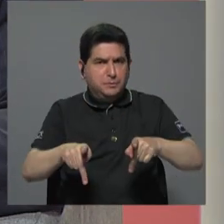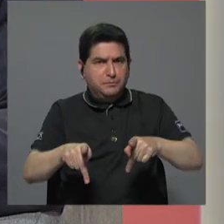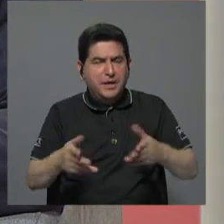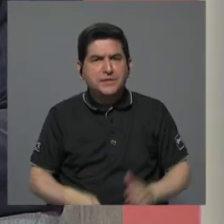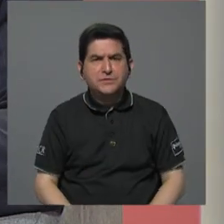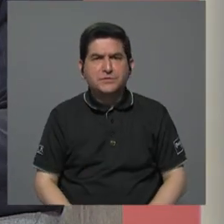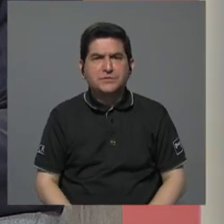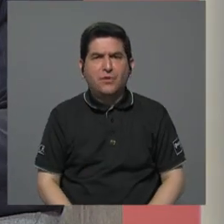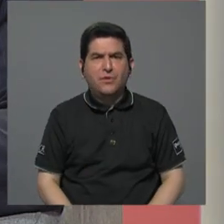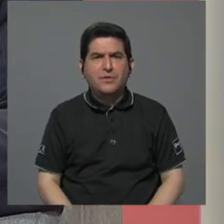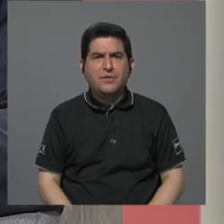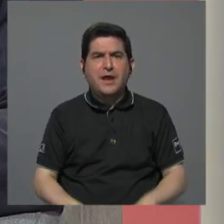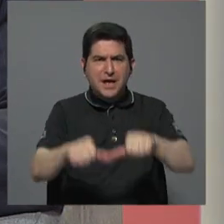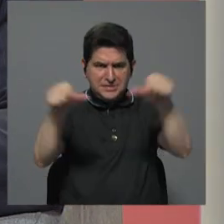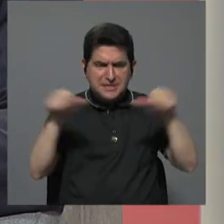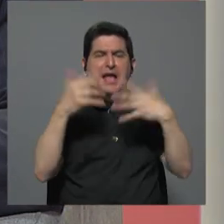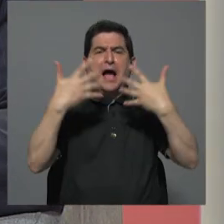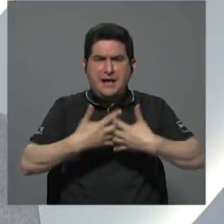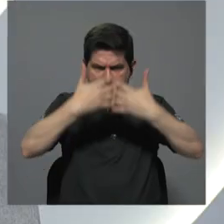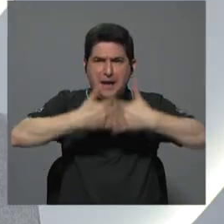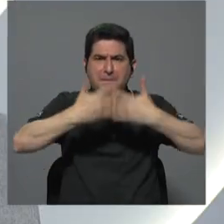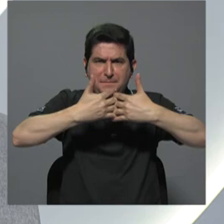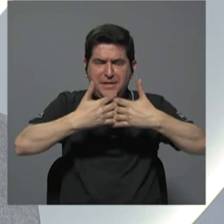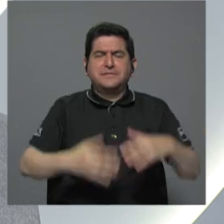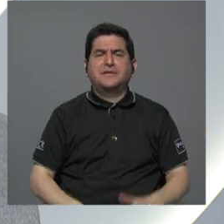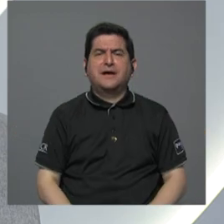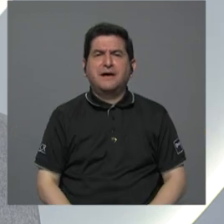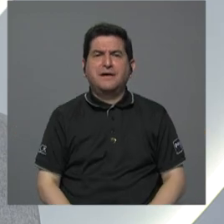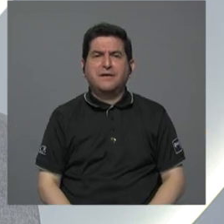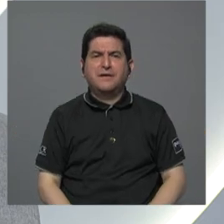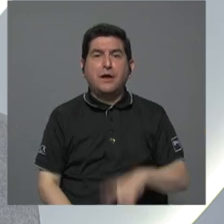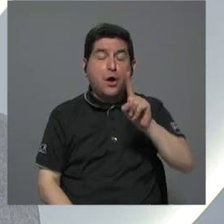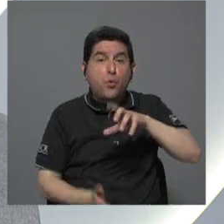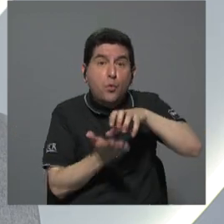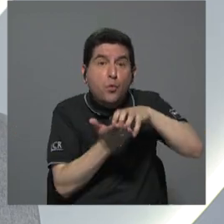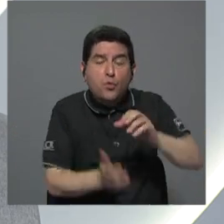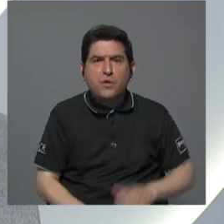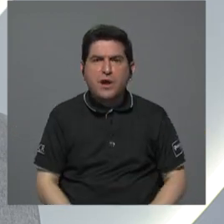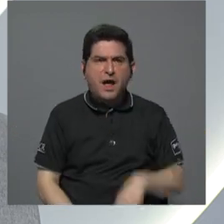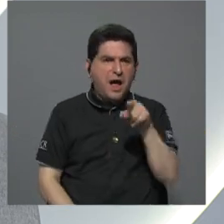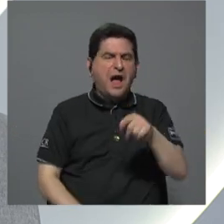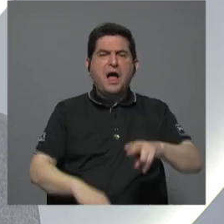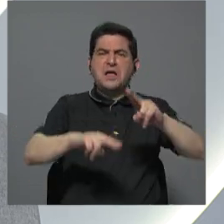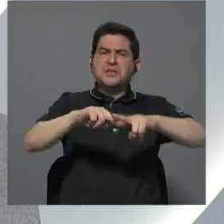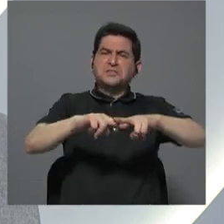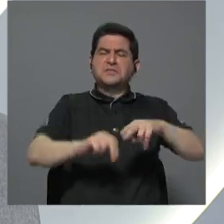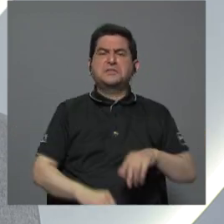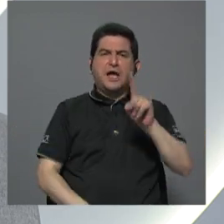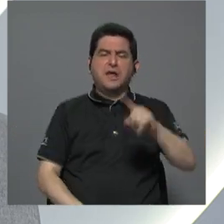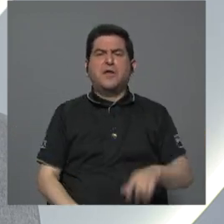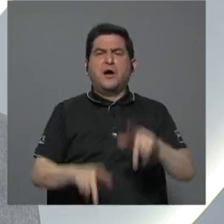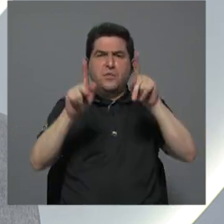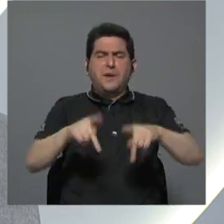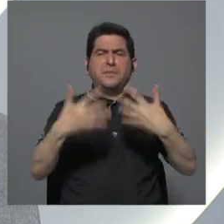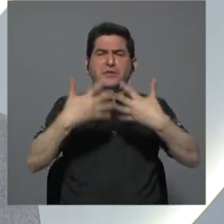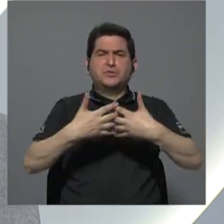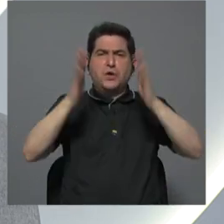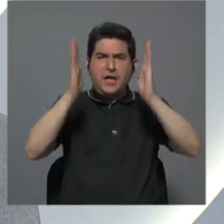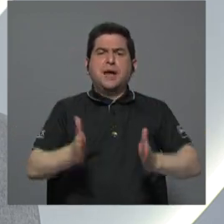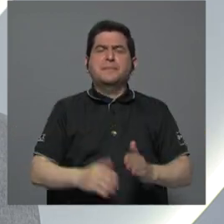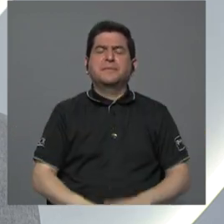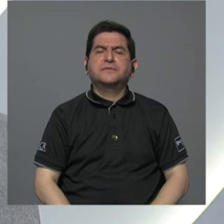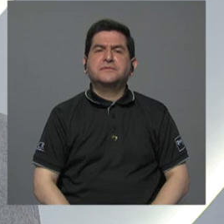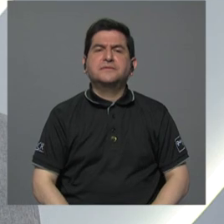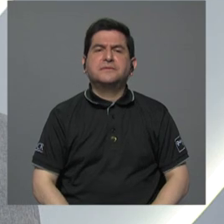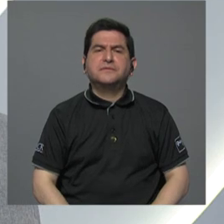o sea, vienen del sector empresarial y bueno, uno de los cuestionamientos que hay es que esté ahí sentado un sector empresarial, un empresario o